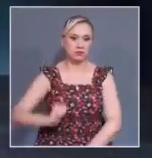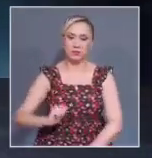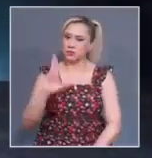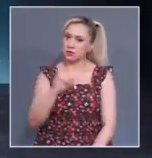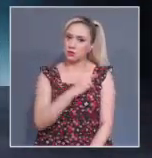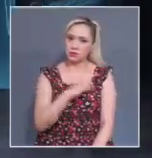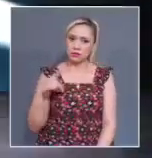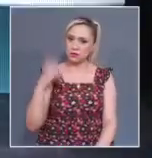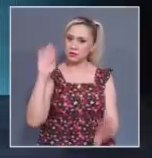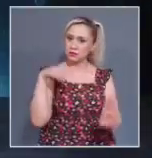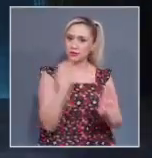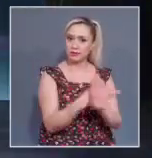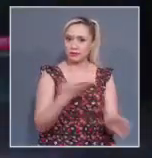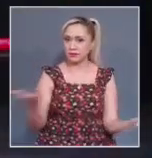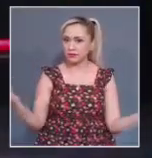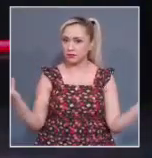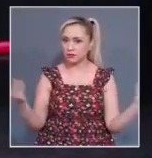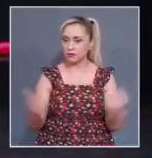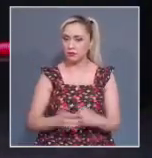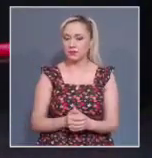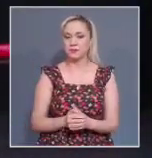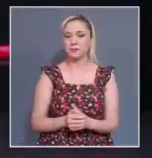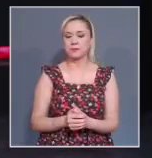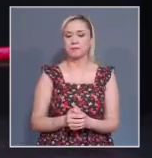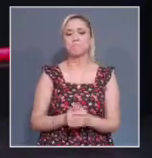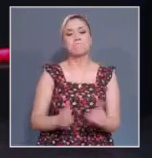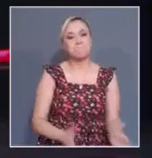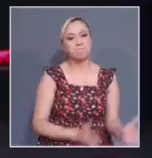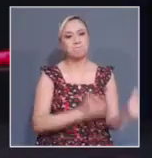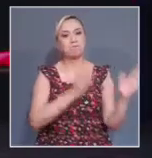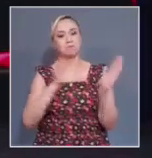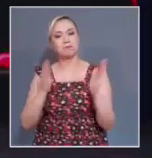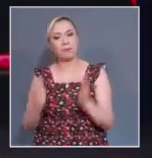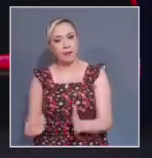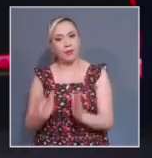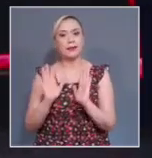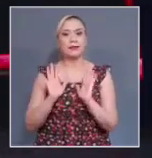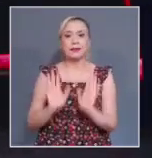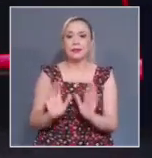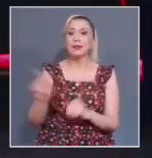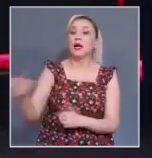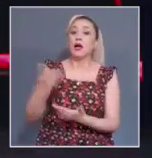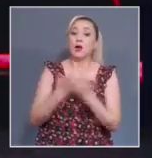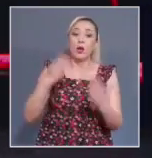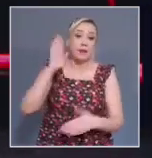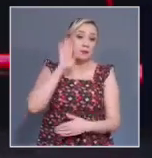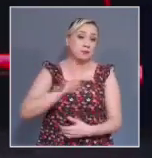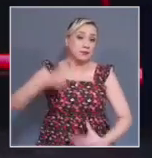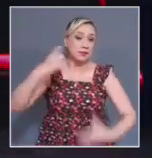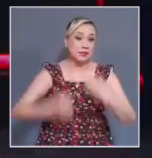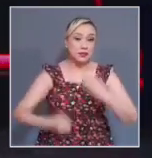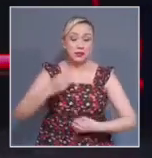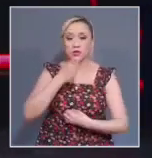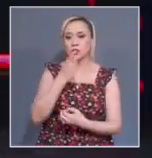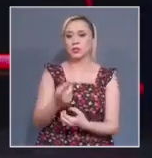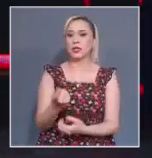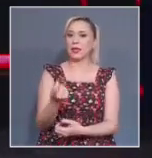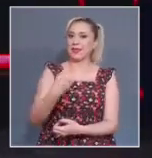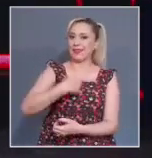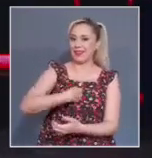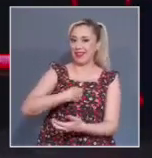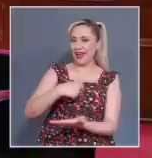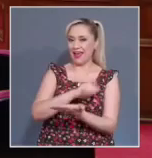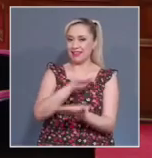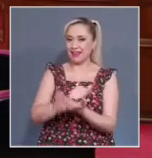En la agenda, el Pleno de Ministros tiene previsto resolver asuntos relacionados con el cambio de identidad y obligaciones alimentarias.